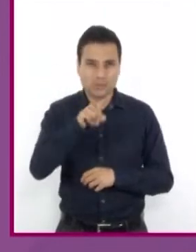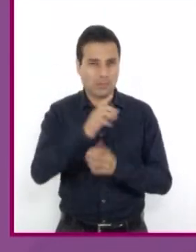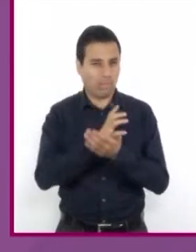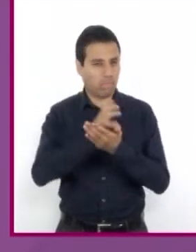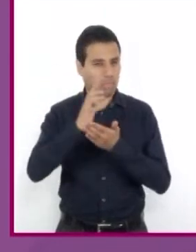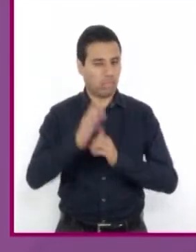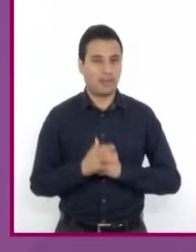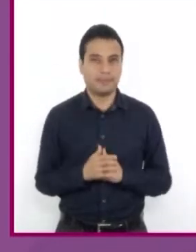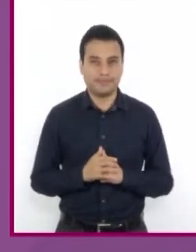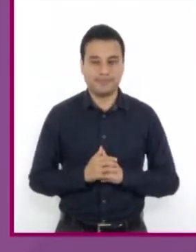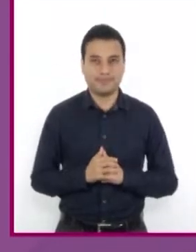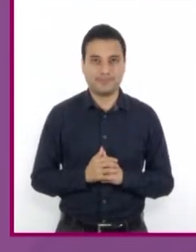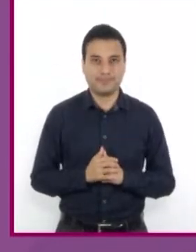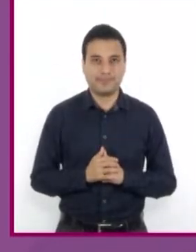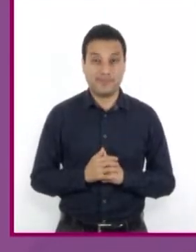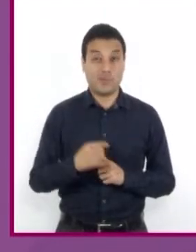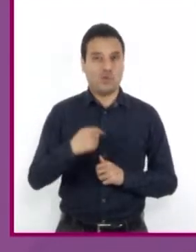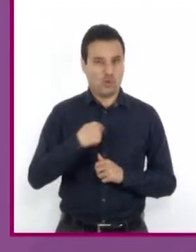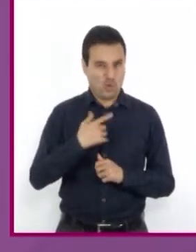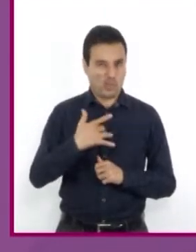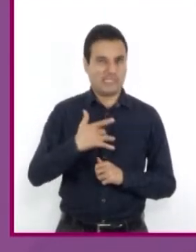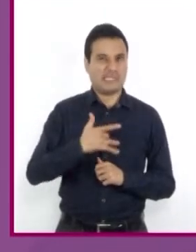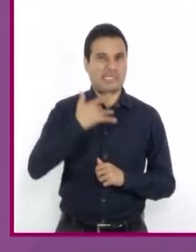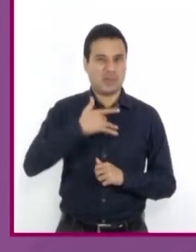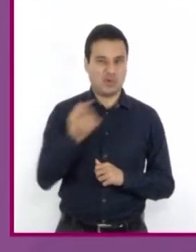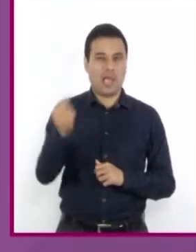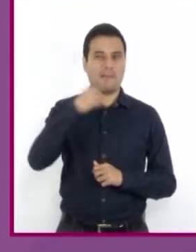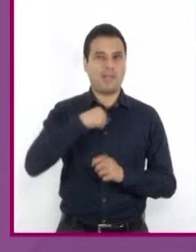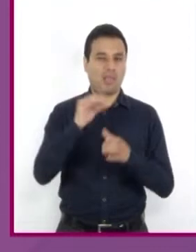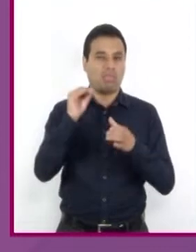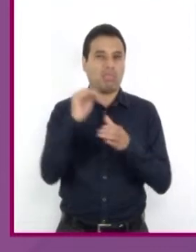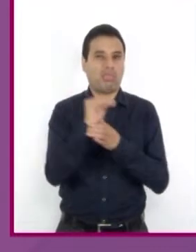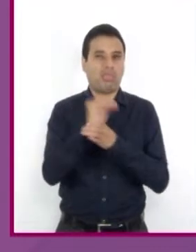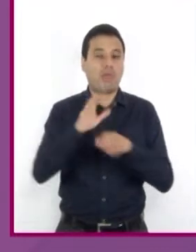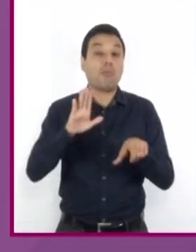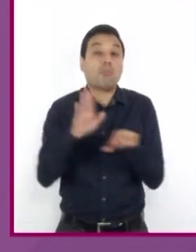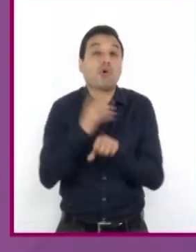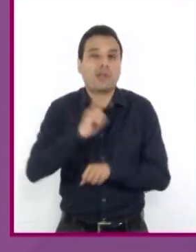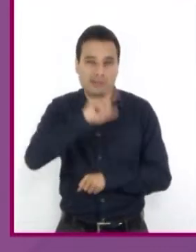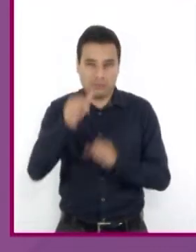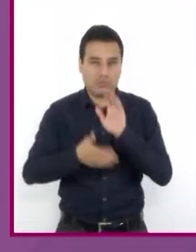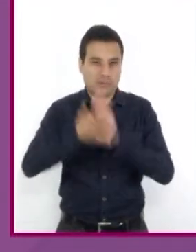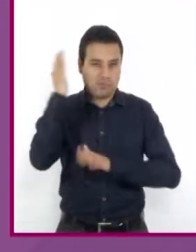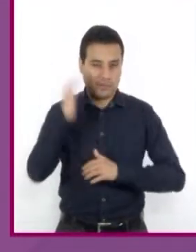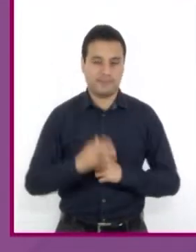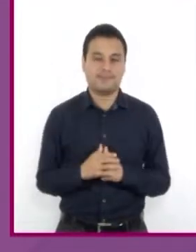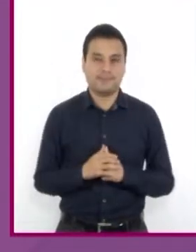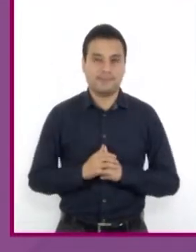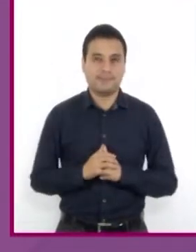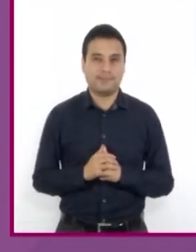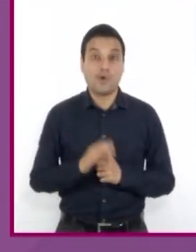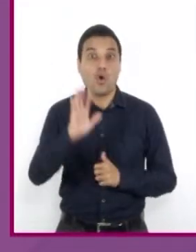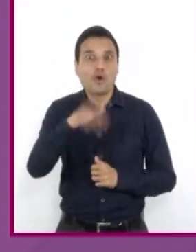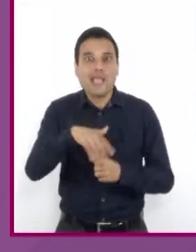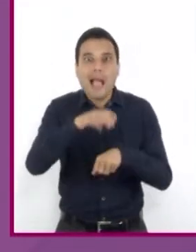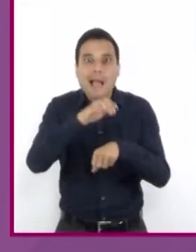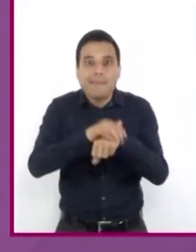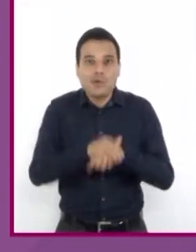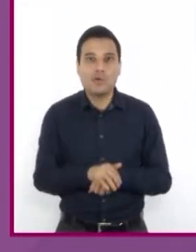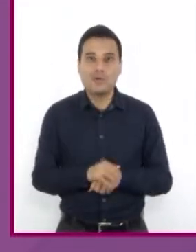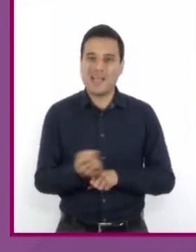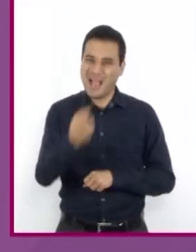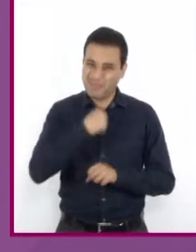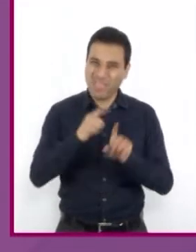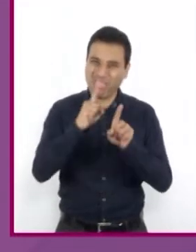eso. A mí se me hace que me ignoró porque después se fue. Oye, amigo, deja de